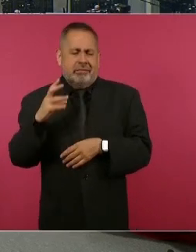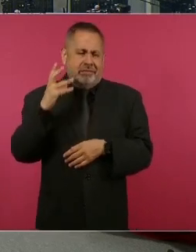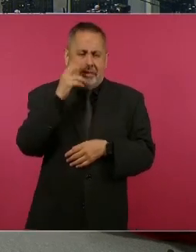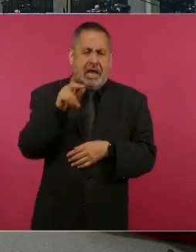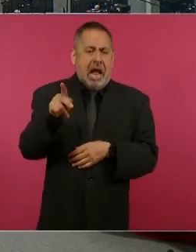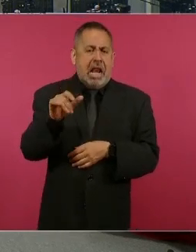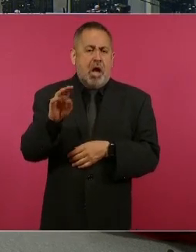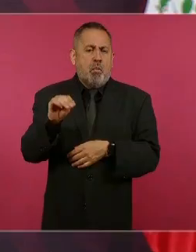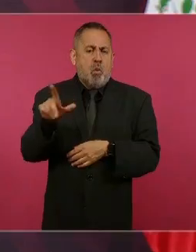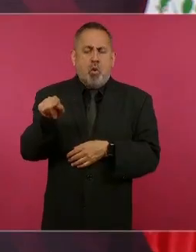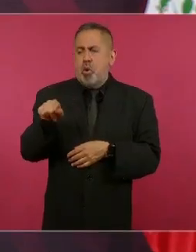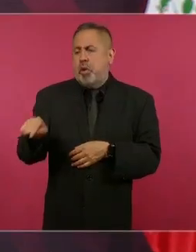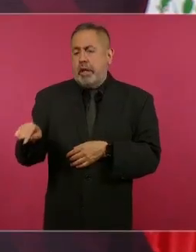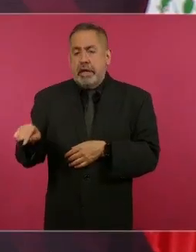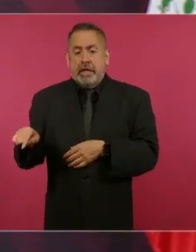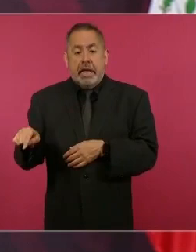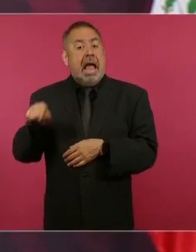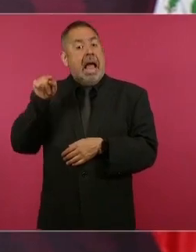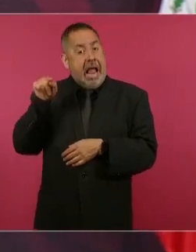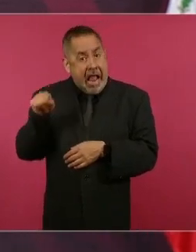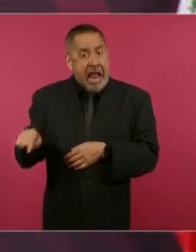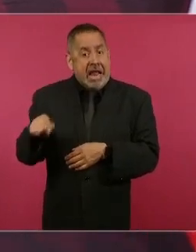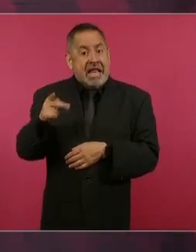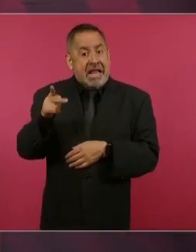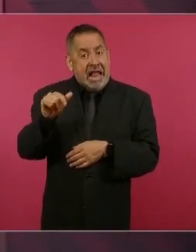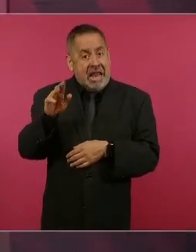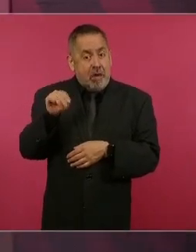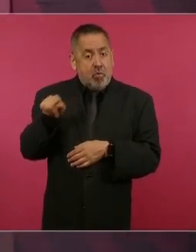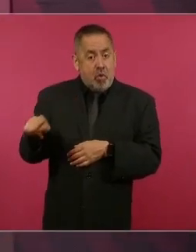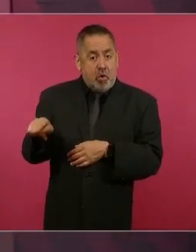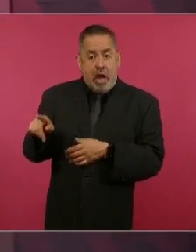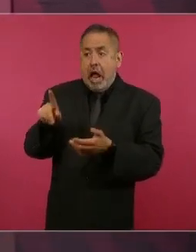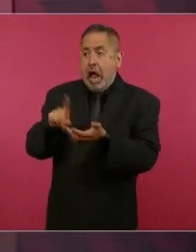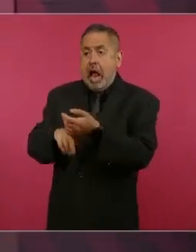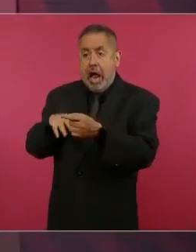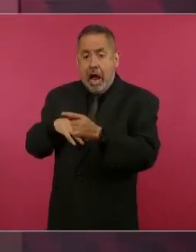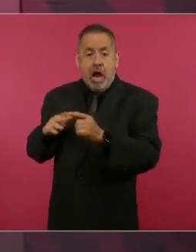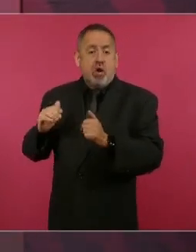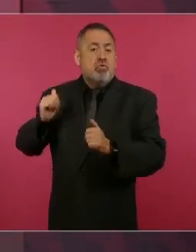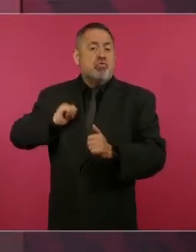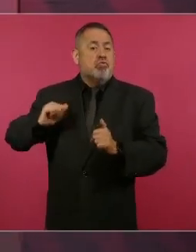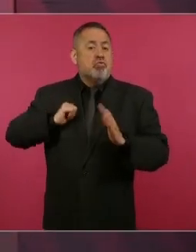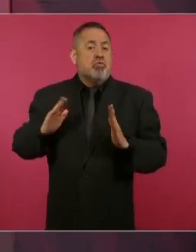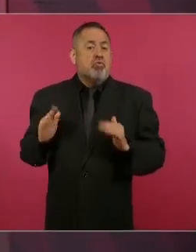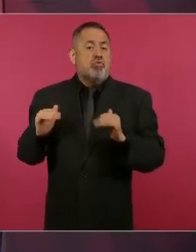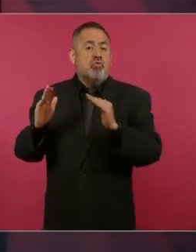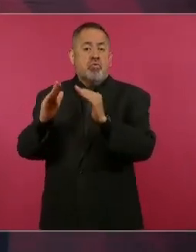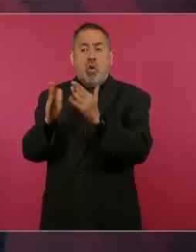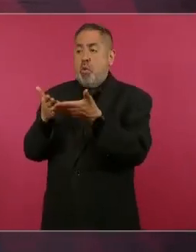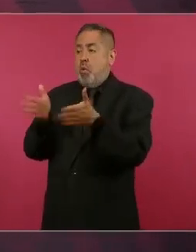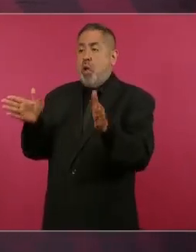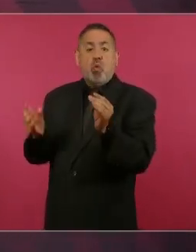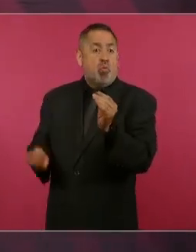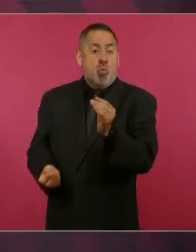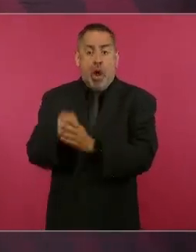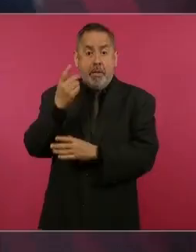y ahí en Calakmul hay una zona arqueológica que vamos a abrir nueva,